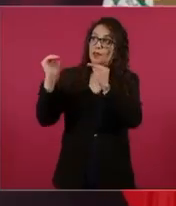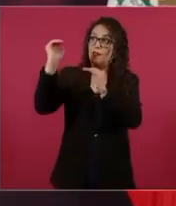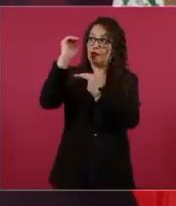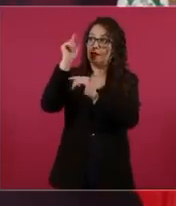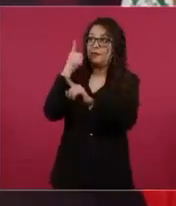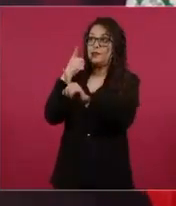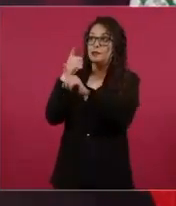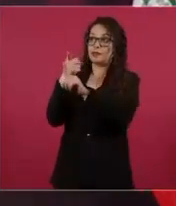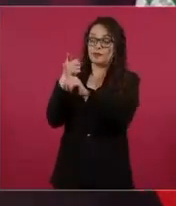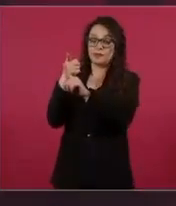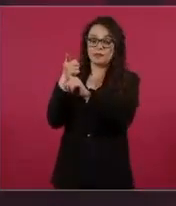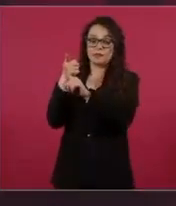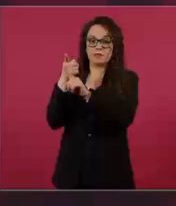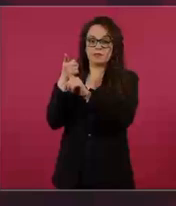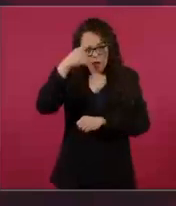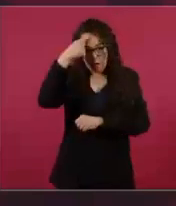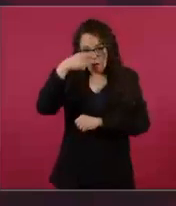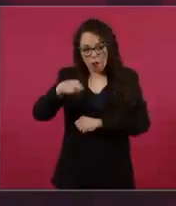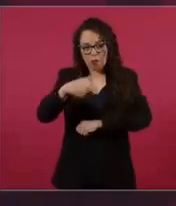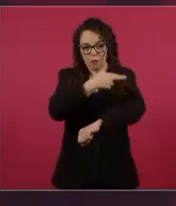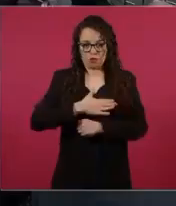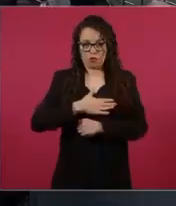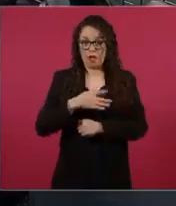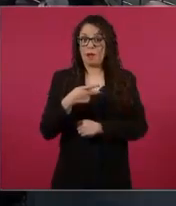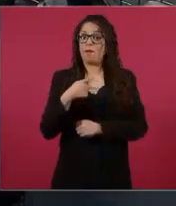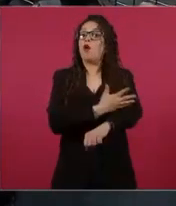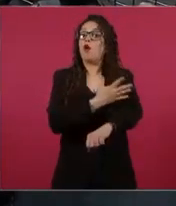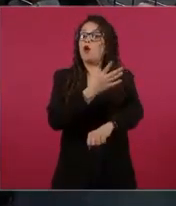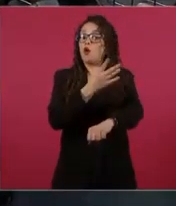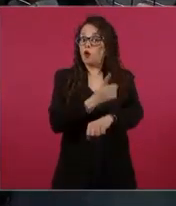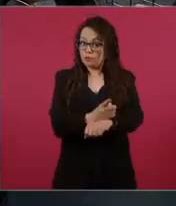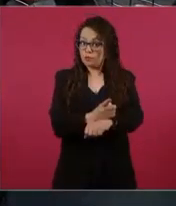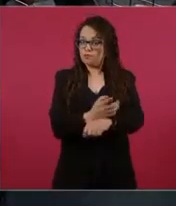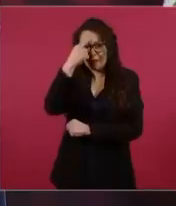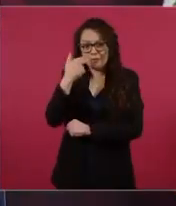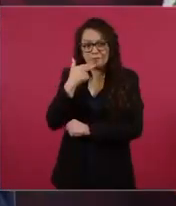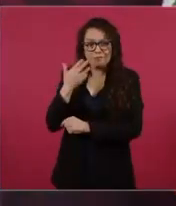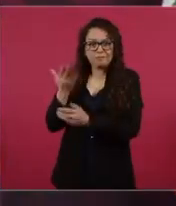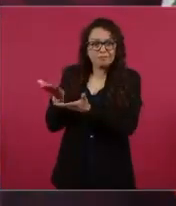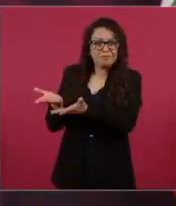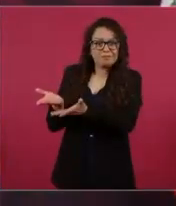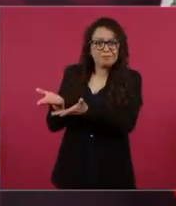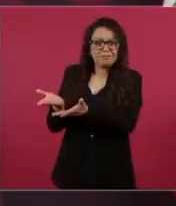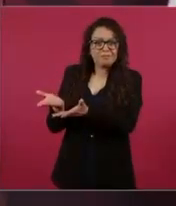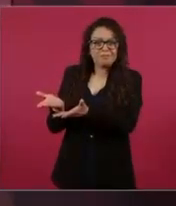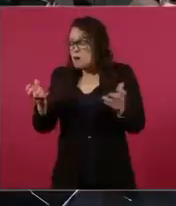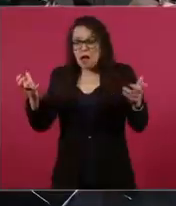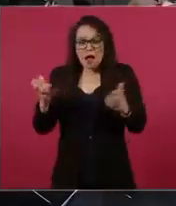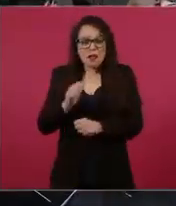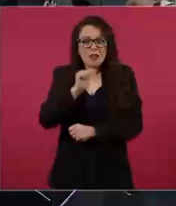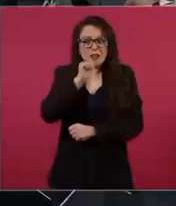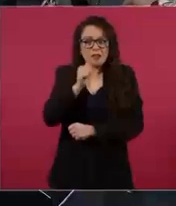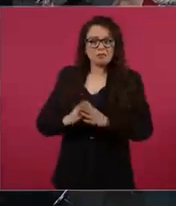que se impartiera justicia, con honestidad, ya no pueden. ¿Y qué cosa es lo que está pasando